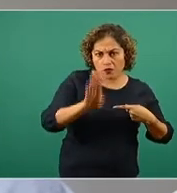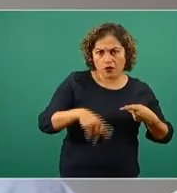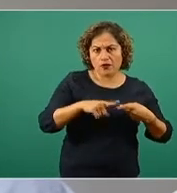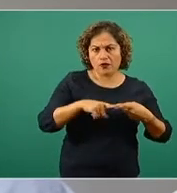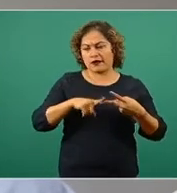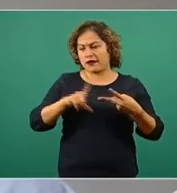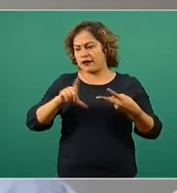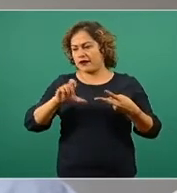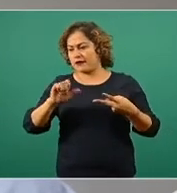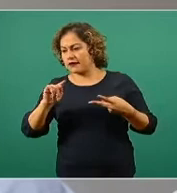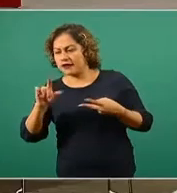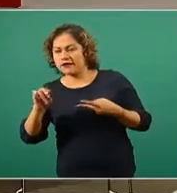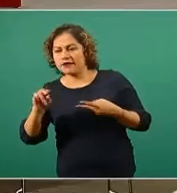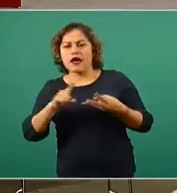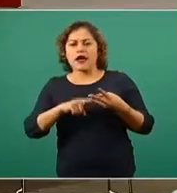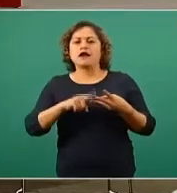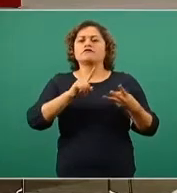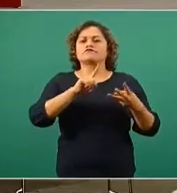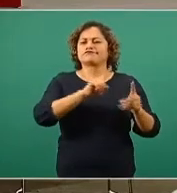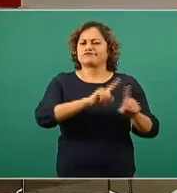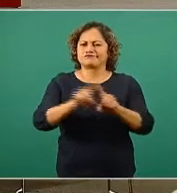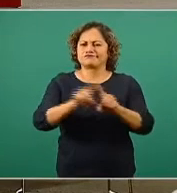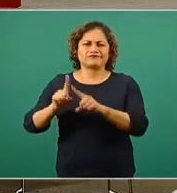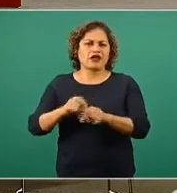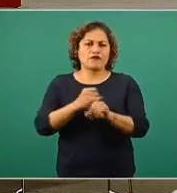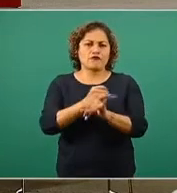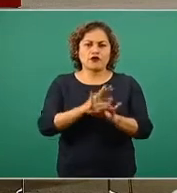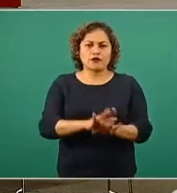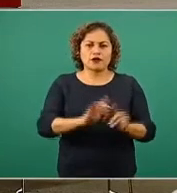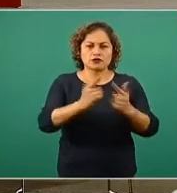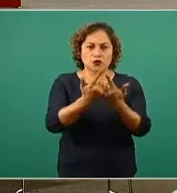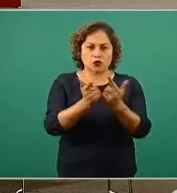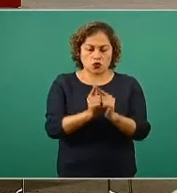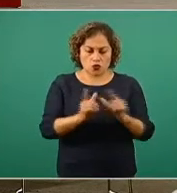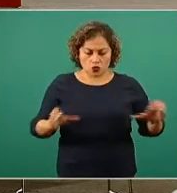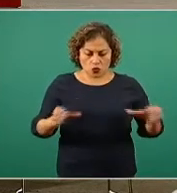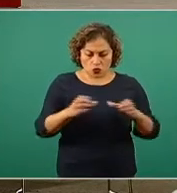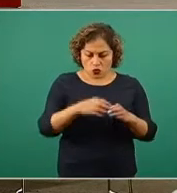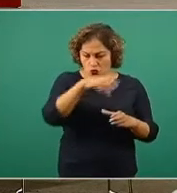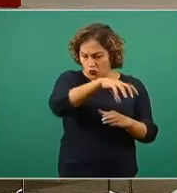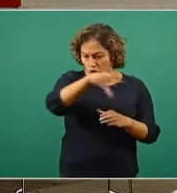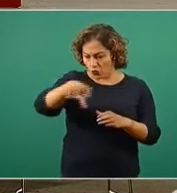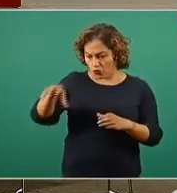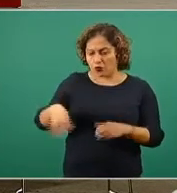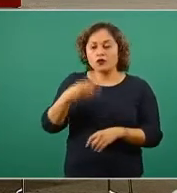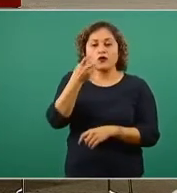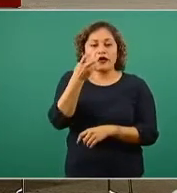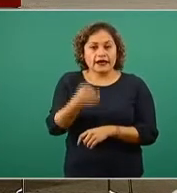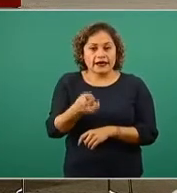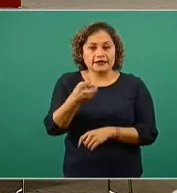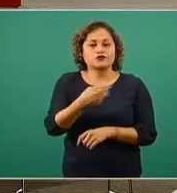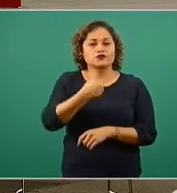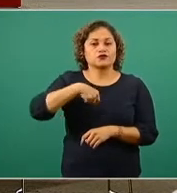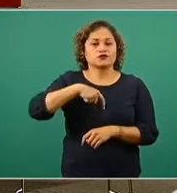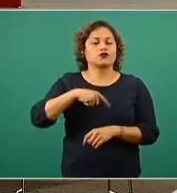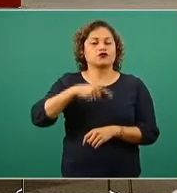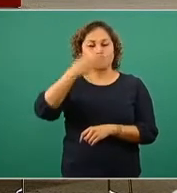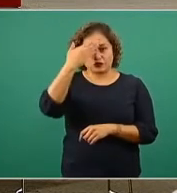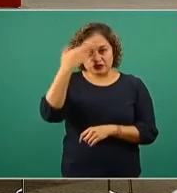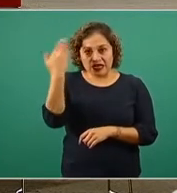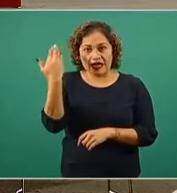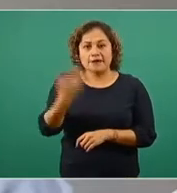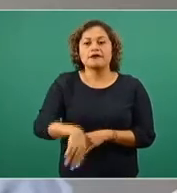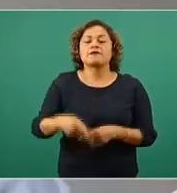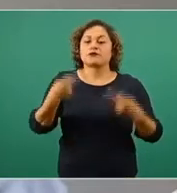en estos grupos en los cuales tenemos muy clara la evidencia de que han sido los grupos de edad más afectados